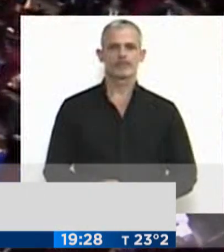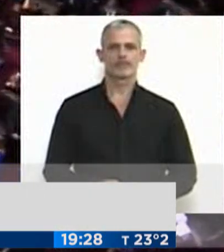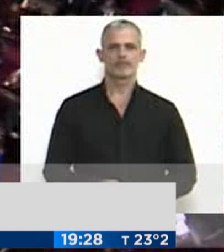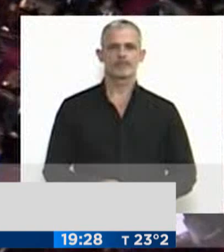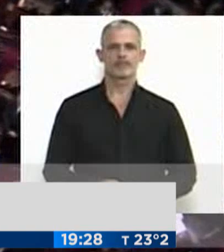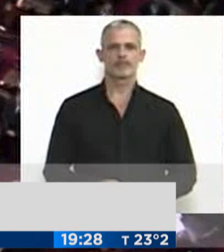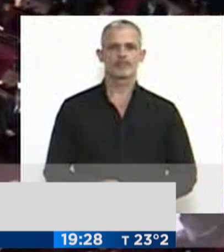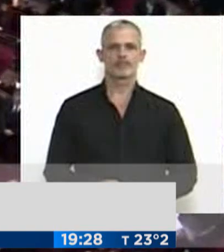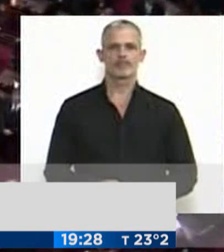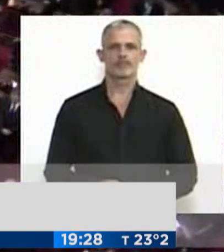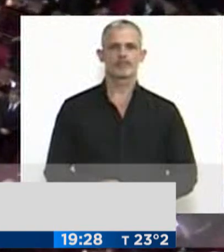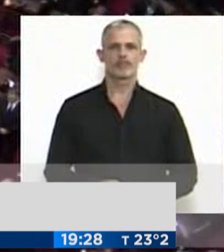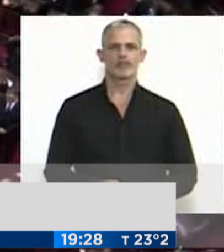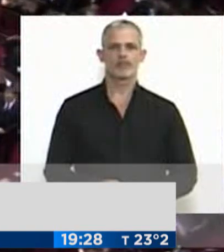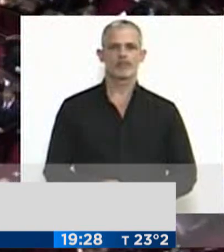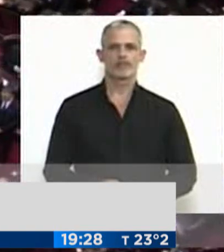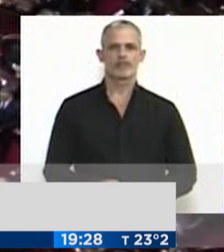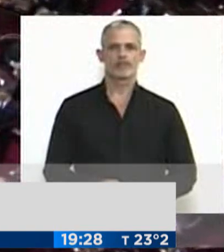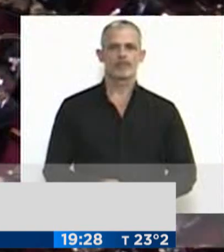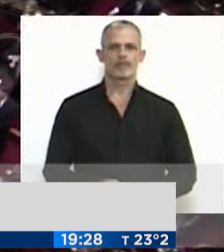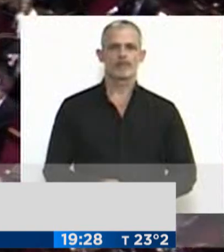de la Cámara de Diputados de la Nación.